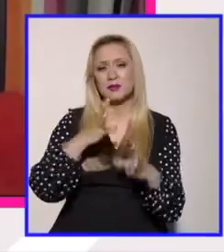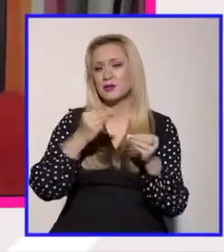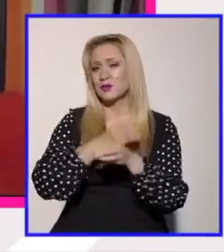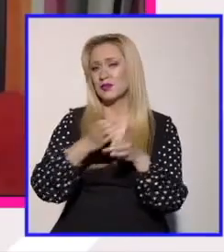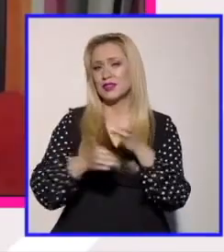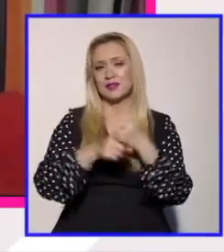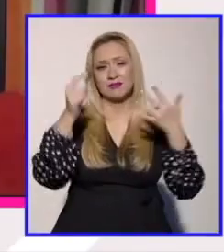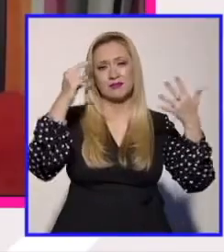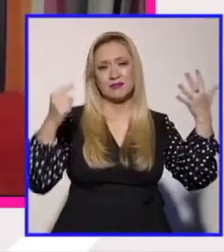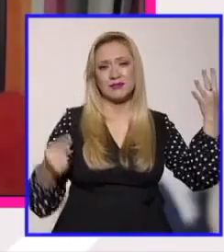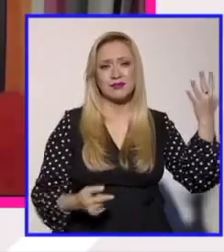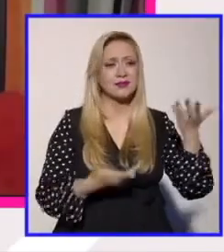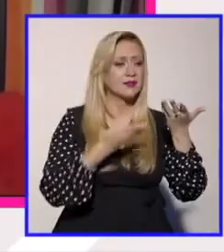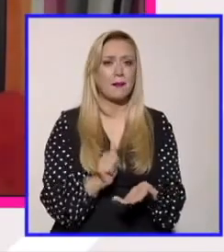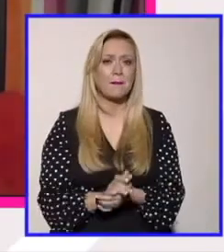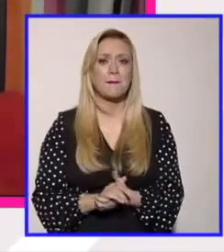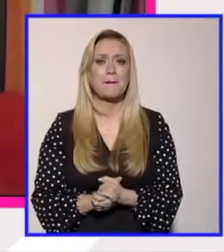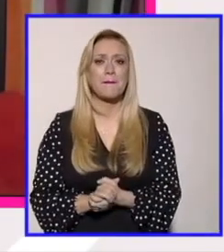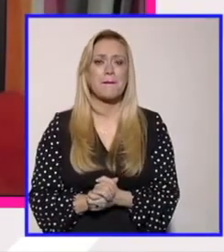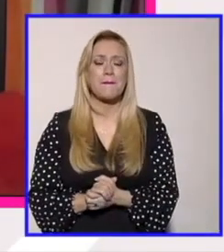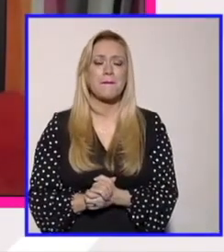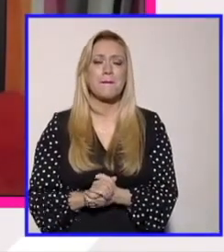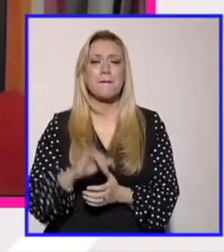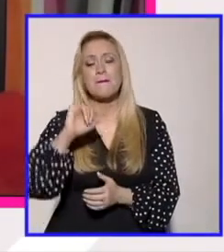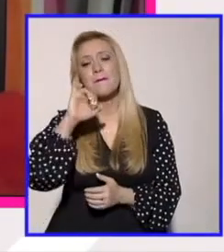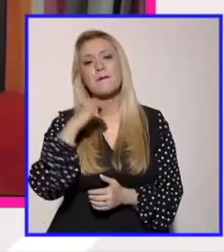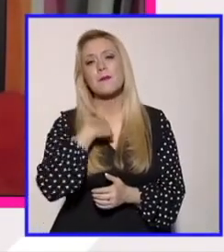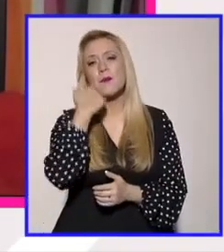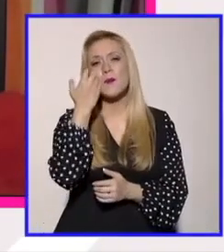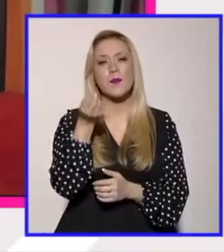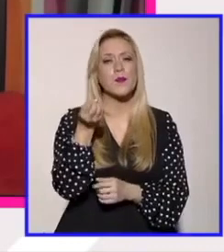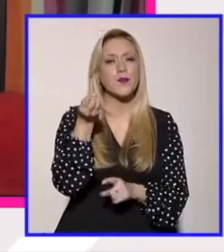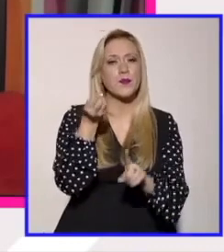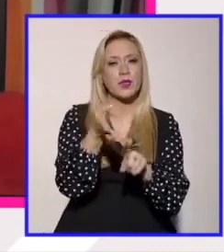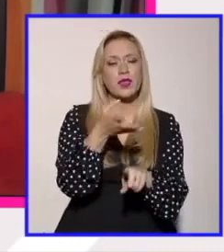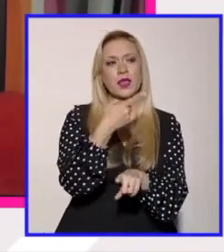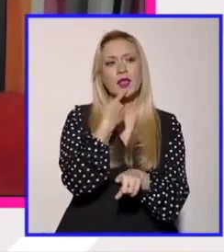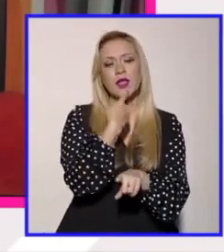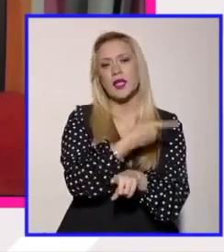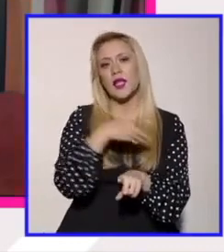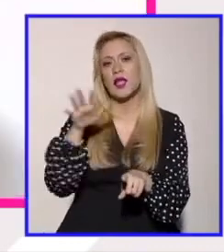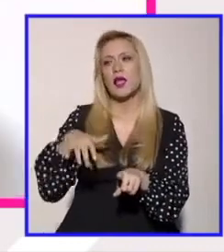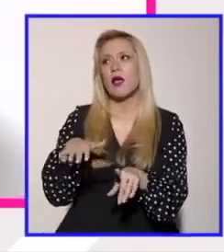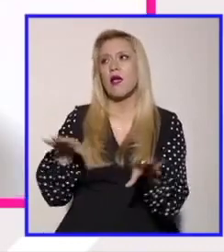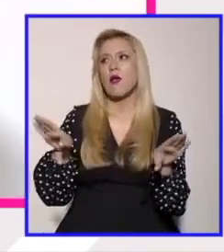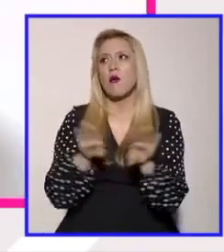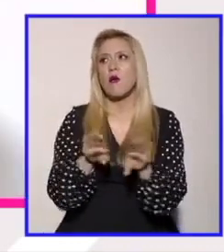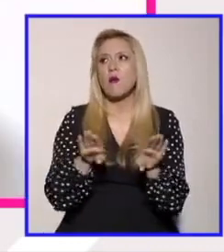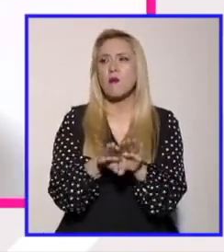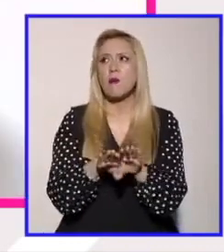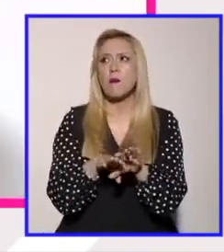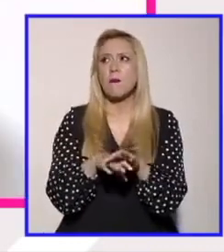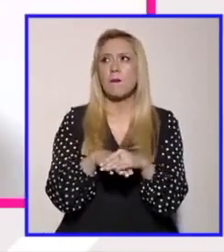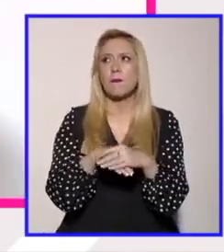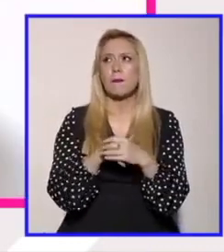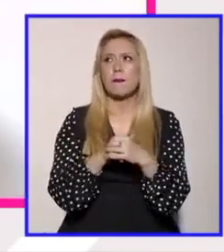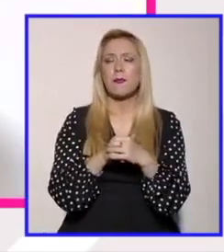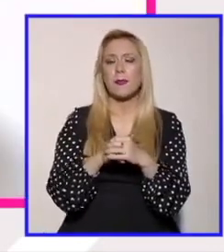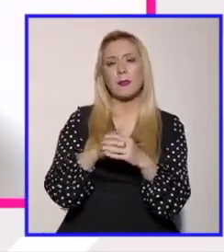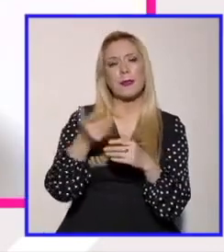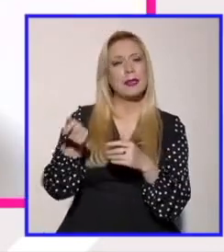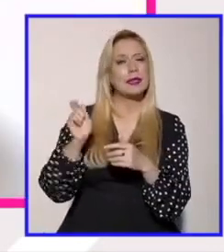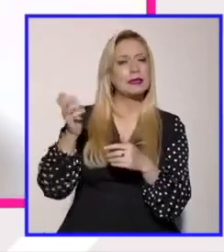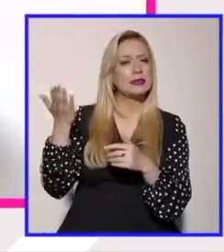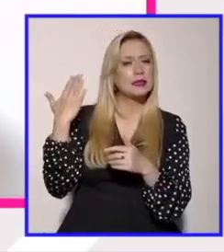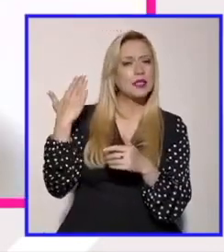jime estabas pidiendo la palabra sí sólo quería abonar a esto que dice Ophelia sobre cómo y hablando de lo que decía hace rato